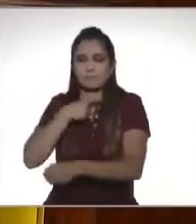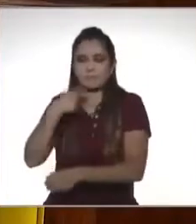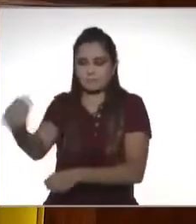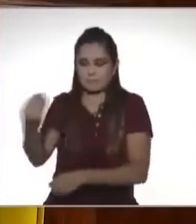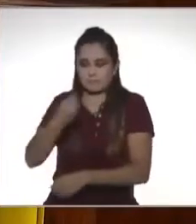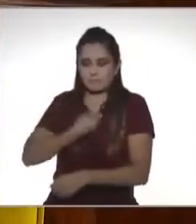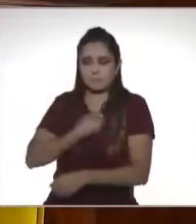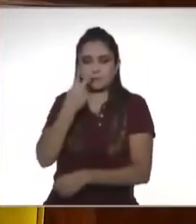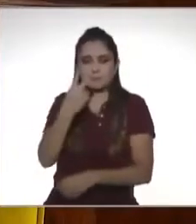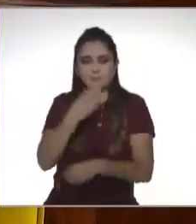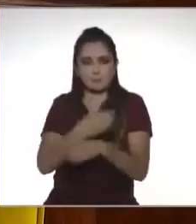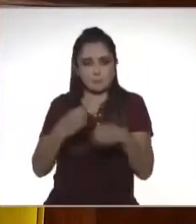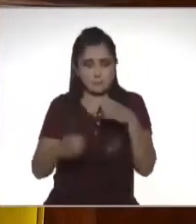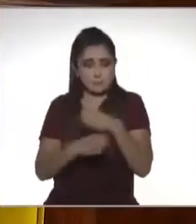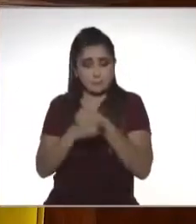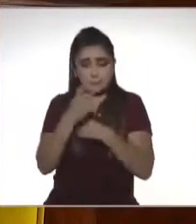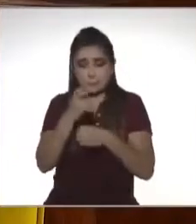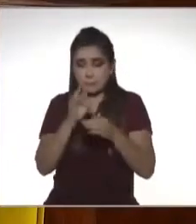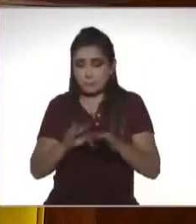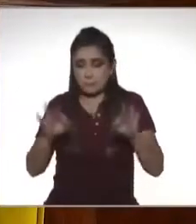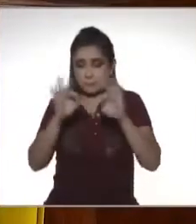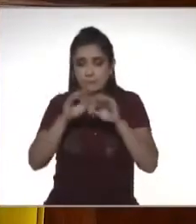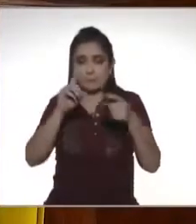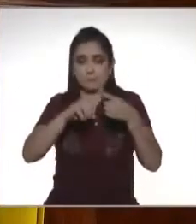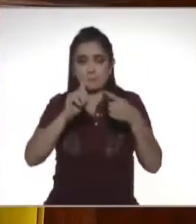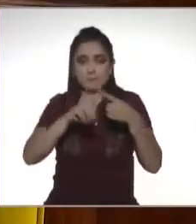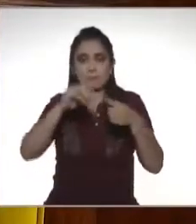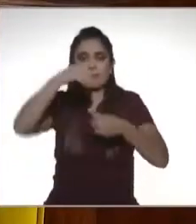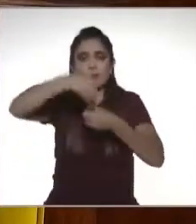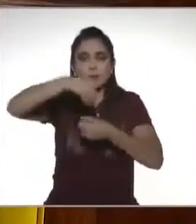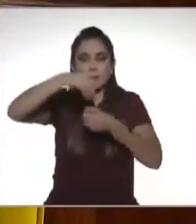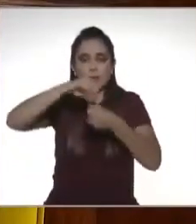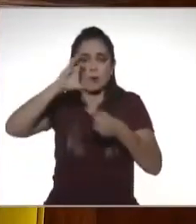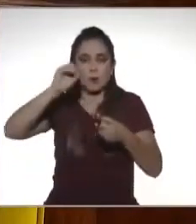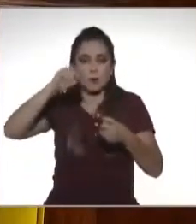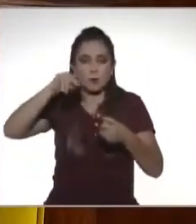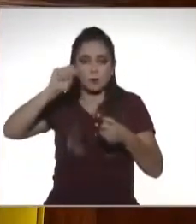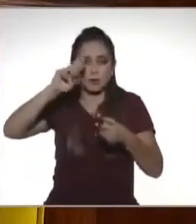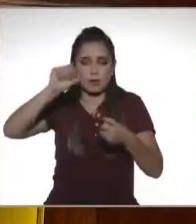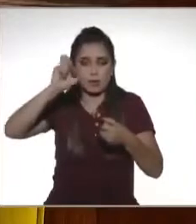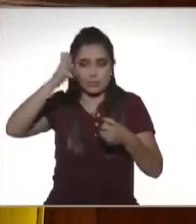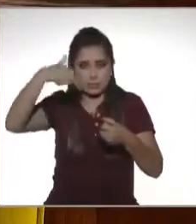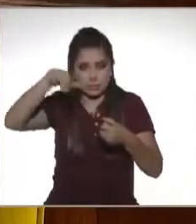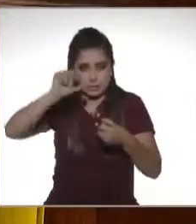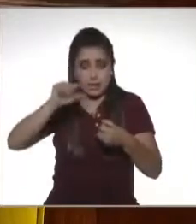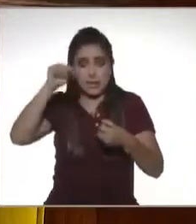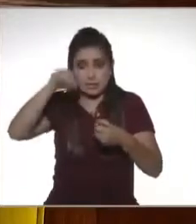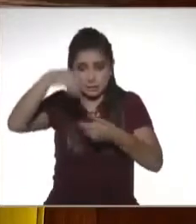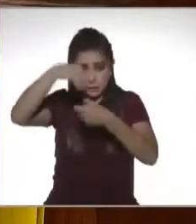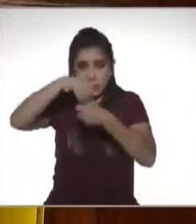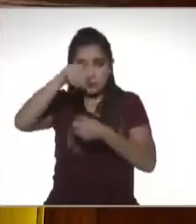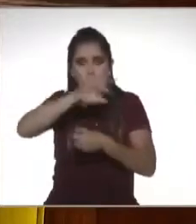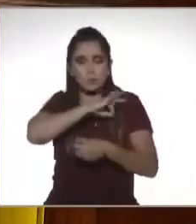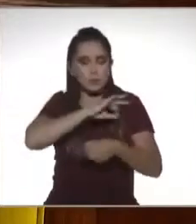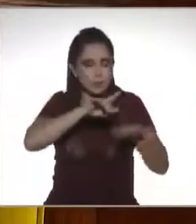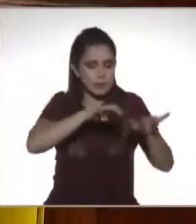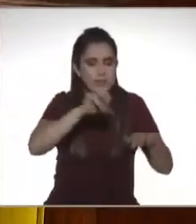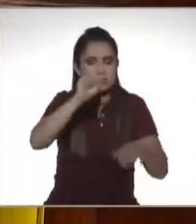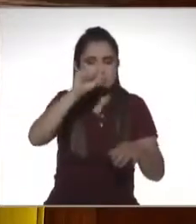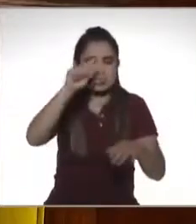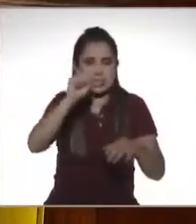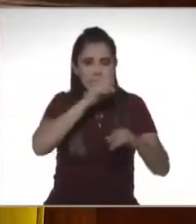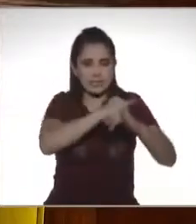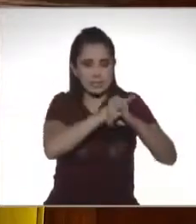cosas más, y esto es bien importante. Algo que se conoce como contraseña, que es la forma en que tú vas a poder entrar al portal del SAT